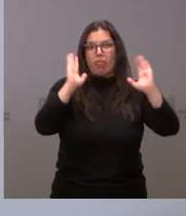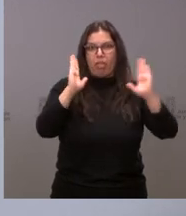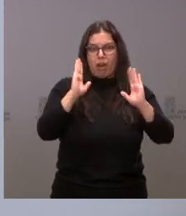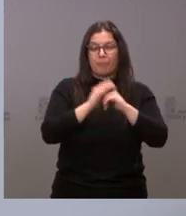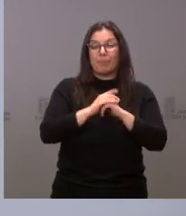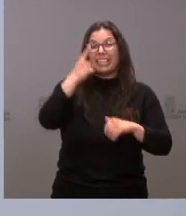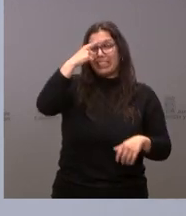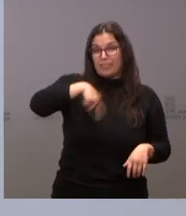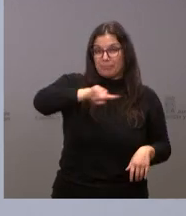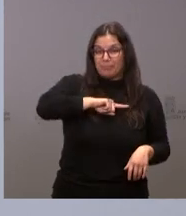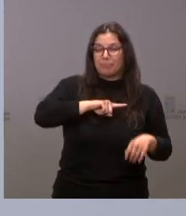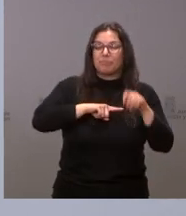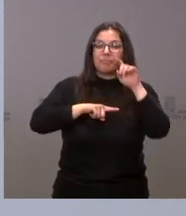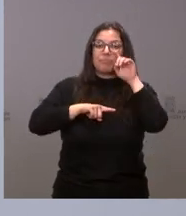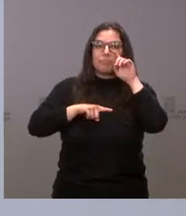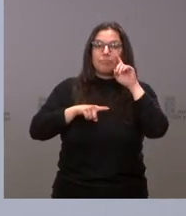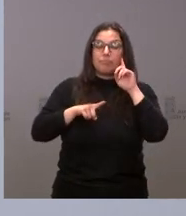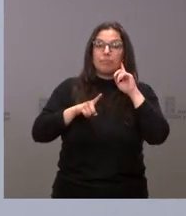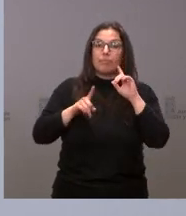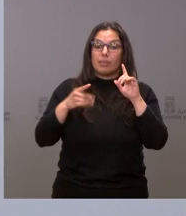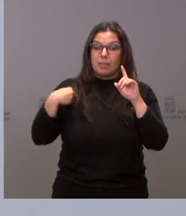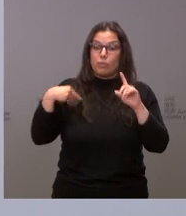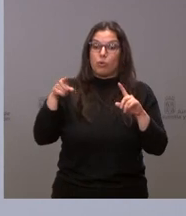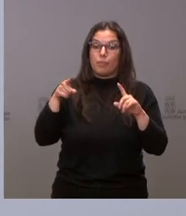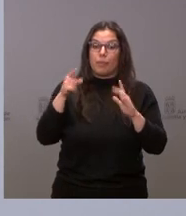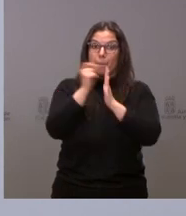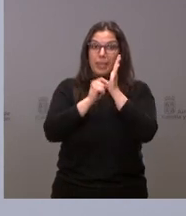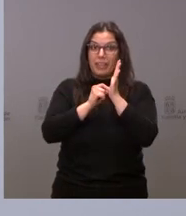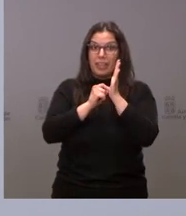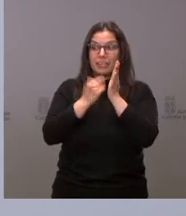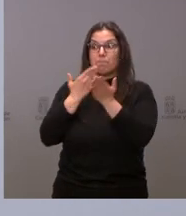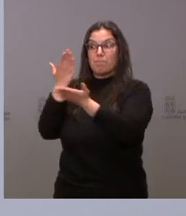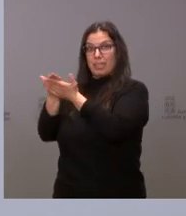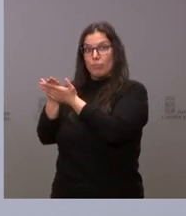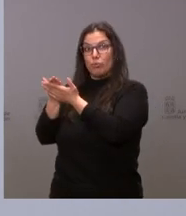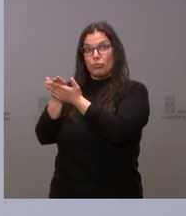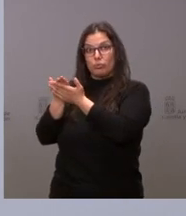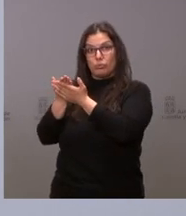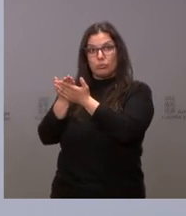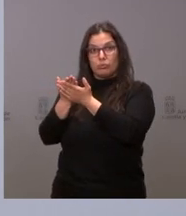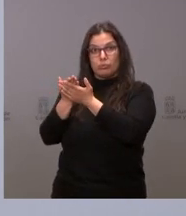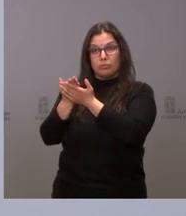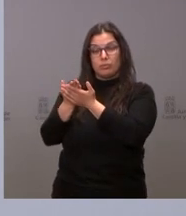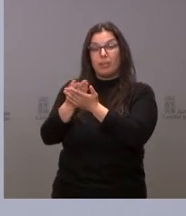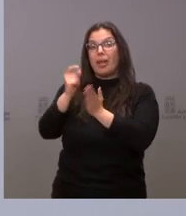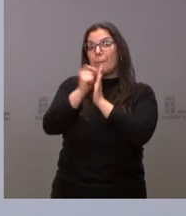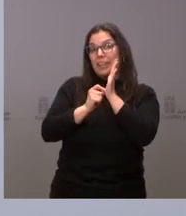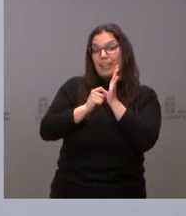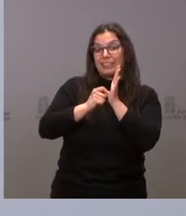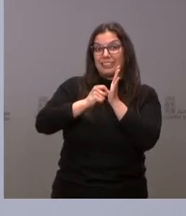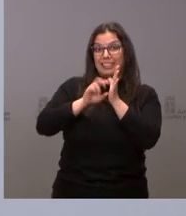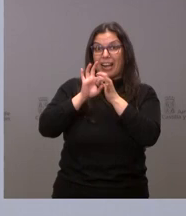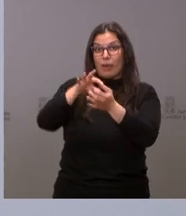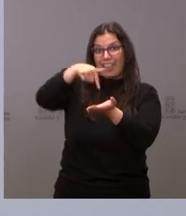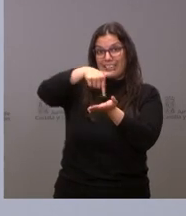ustedes que hay una parte importante de estas medidas que estamos pidiendo, de estas medidas tributarias que estamos pidiendo al Gobierno de